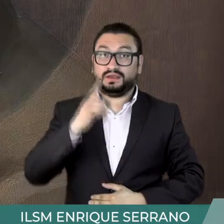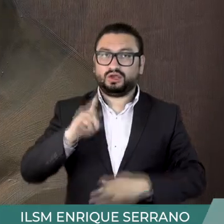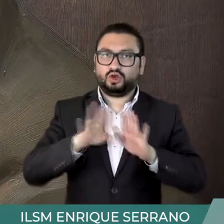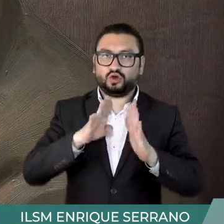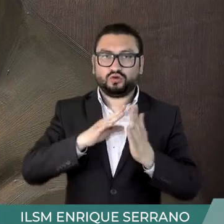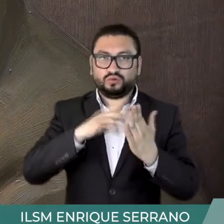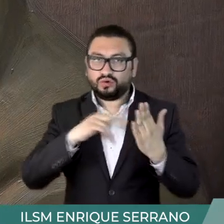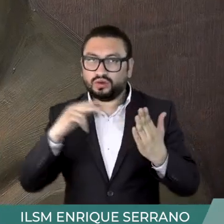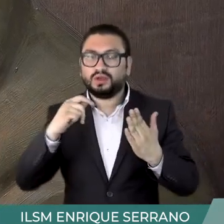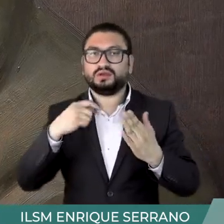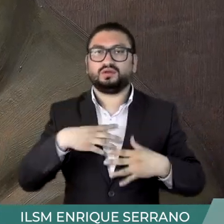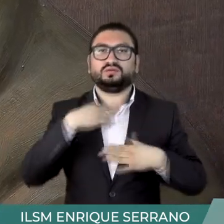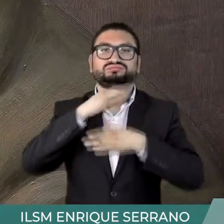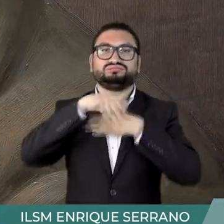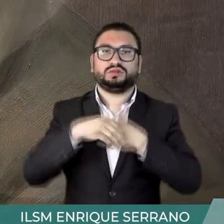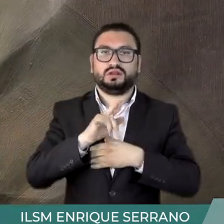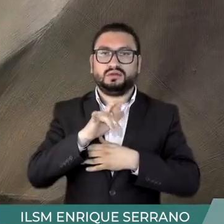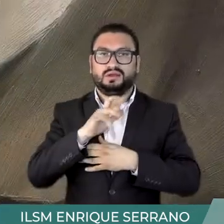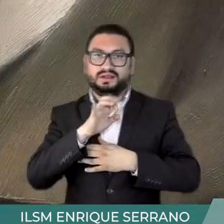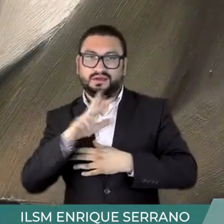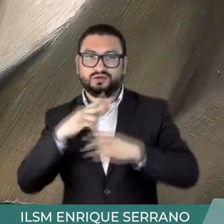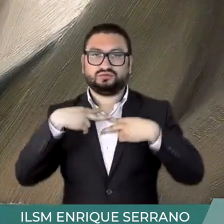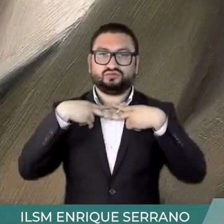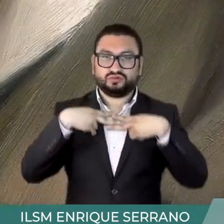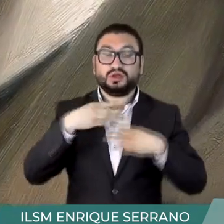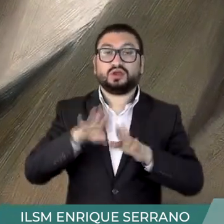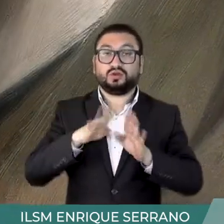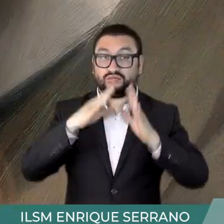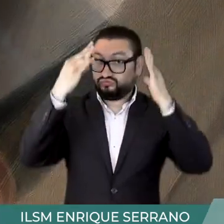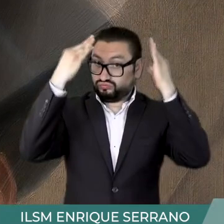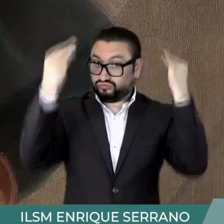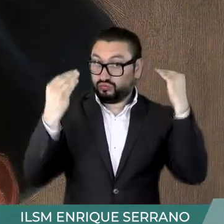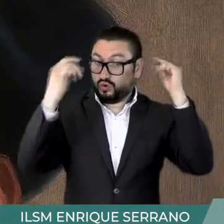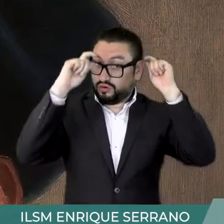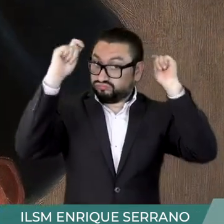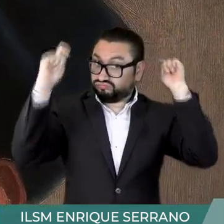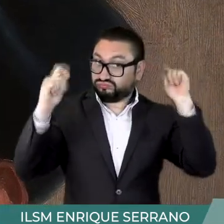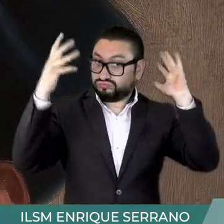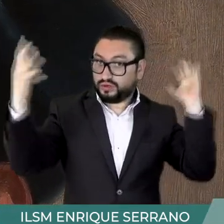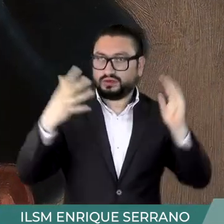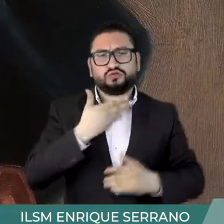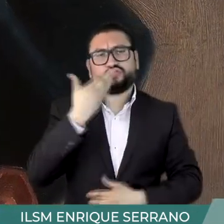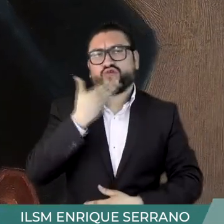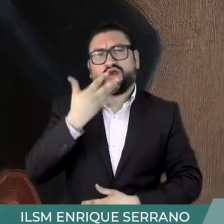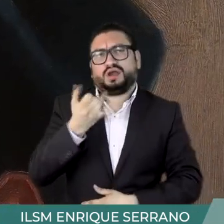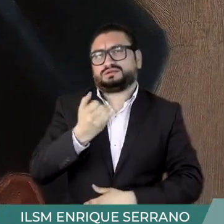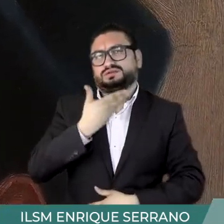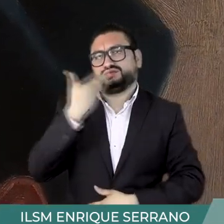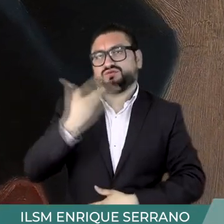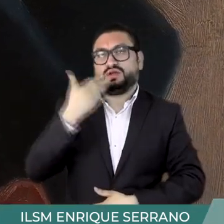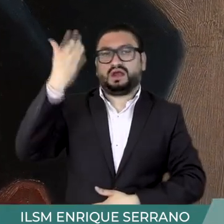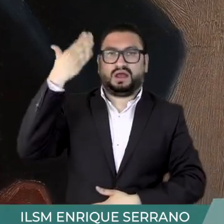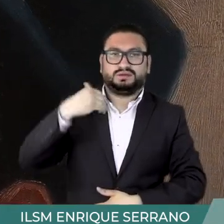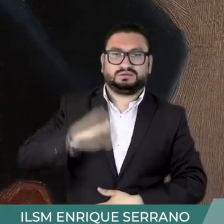Corta un batín de trabajo, una corbata lavalier con nudo en triángulo y un enorme boino. La vestimenta usual de los